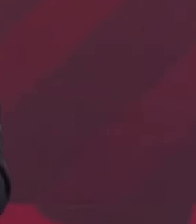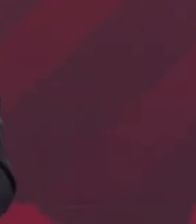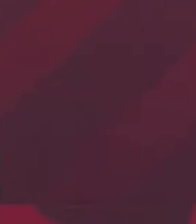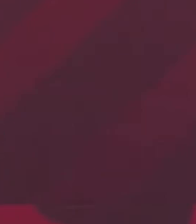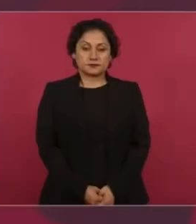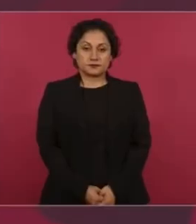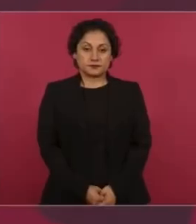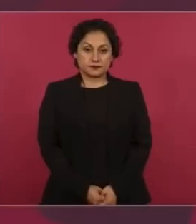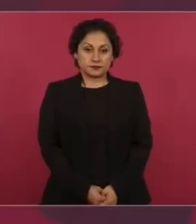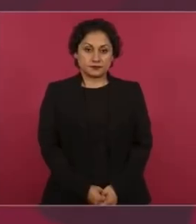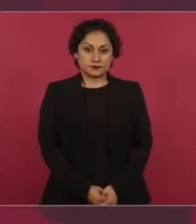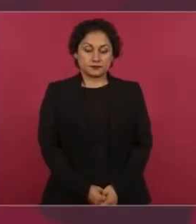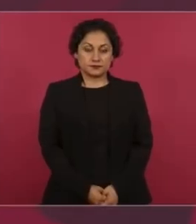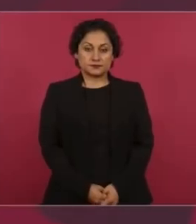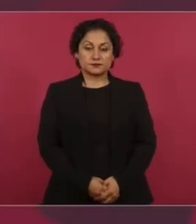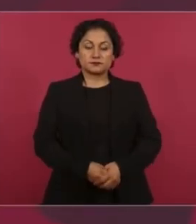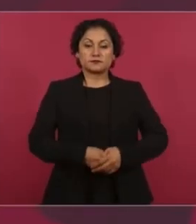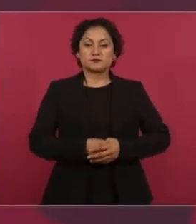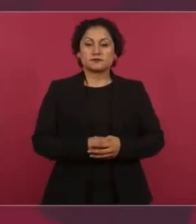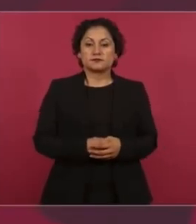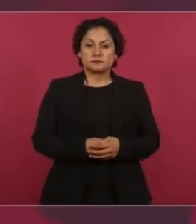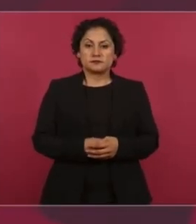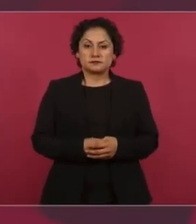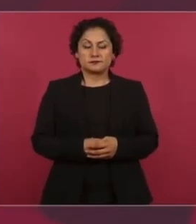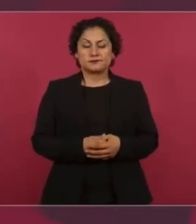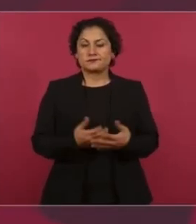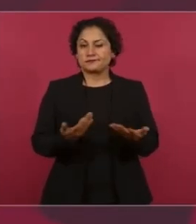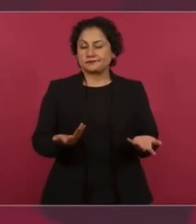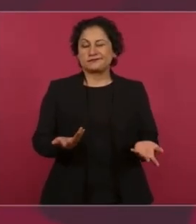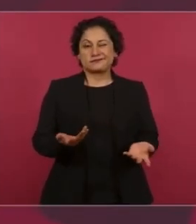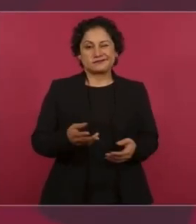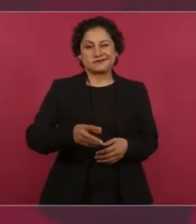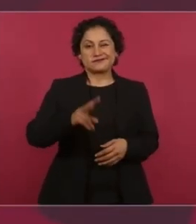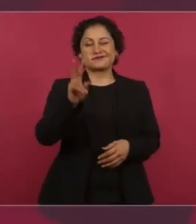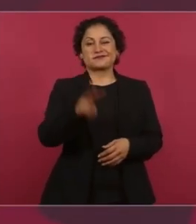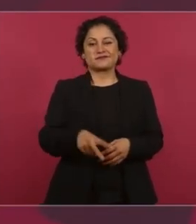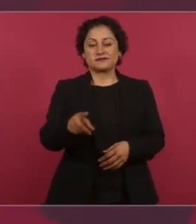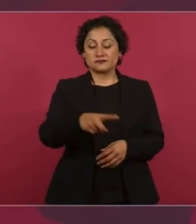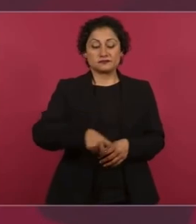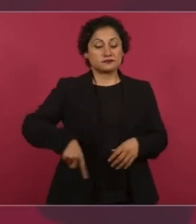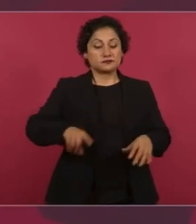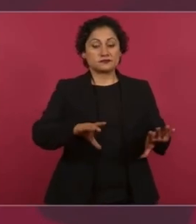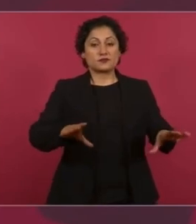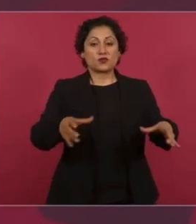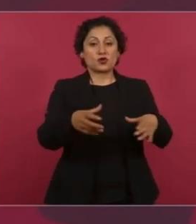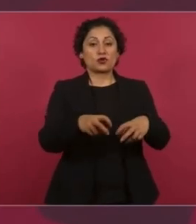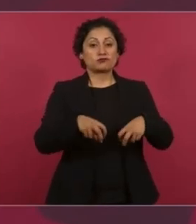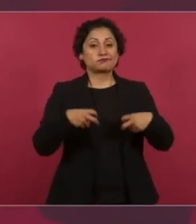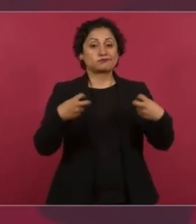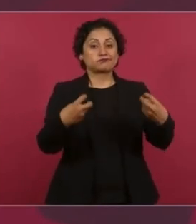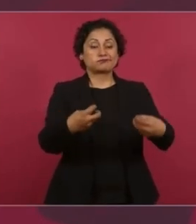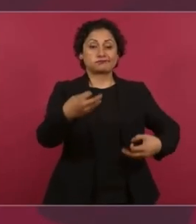están en un plan los ministros de